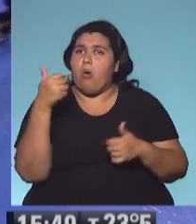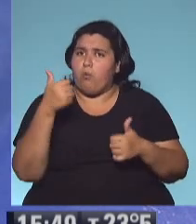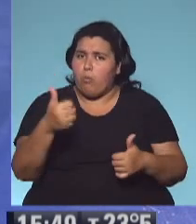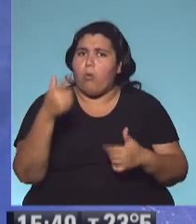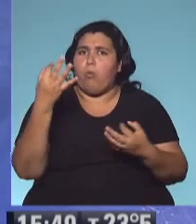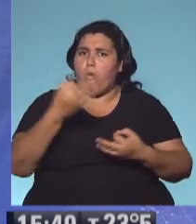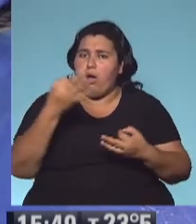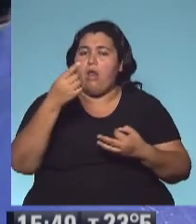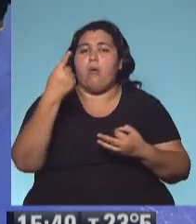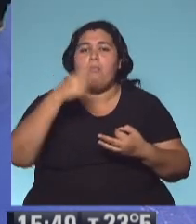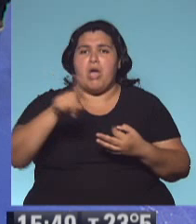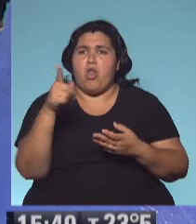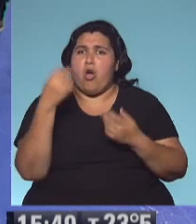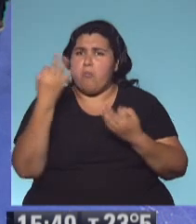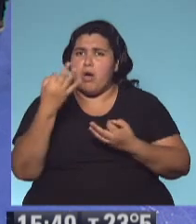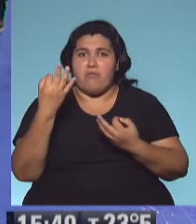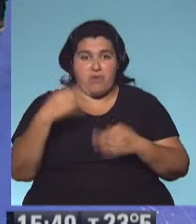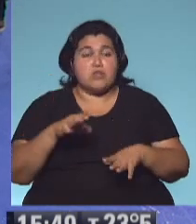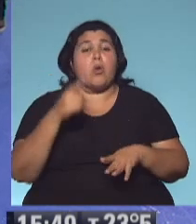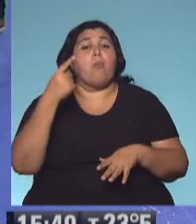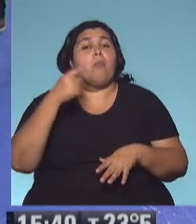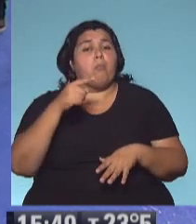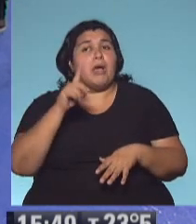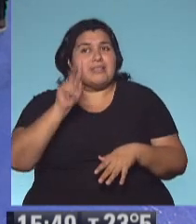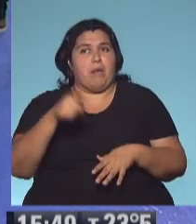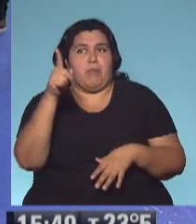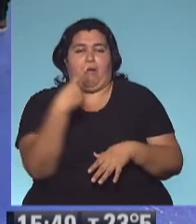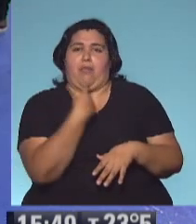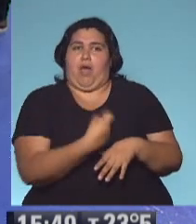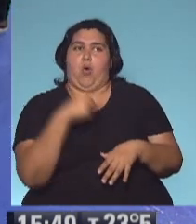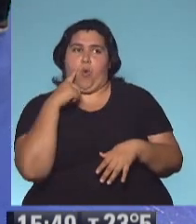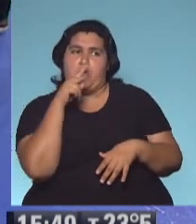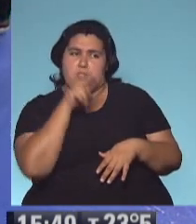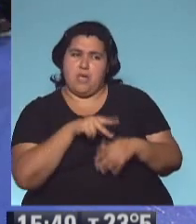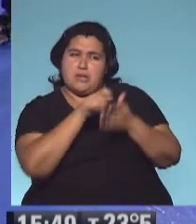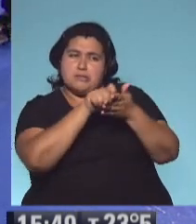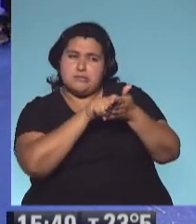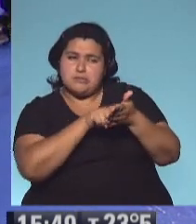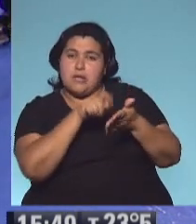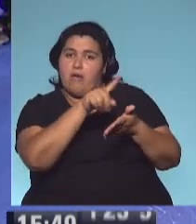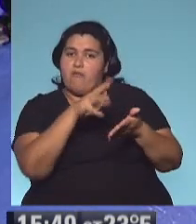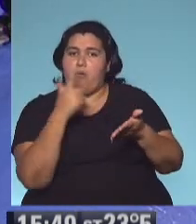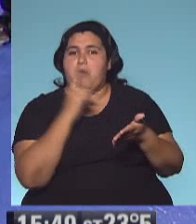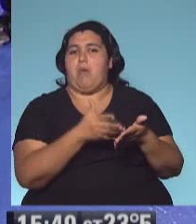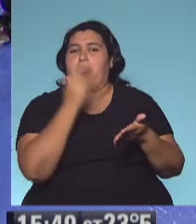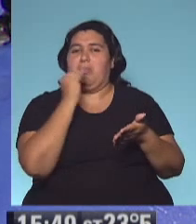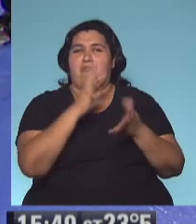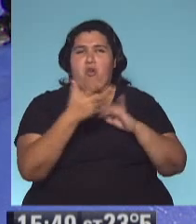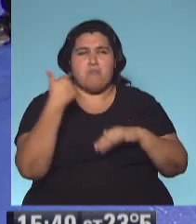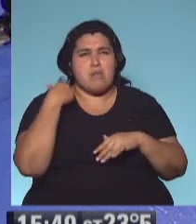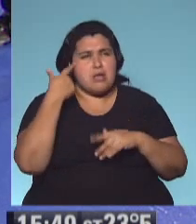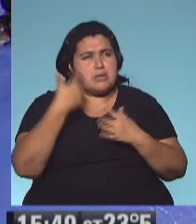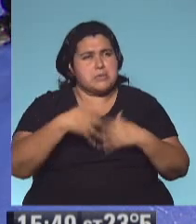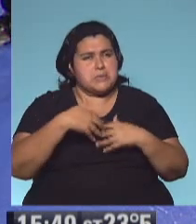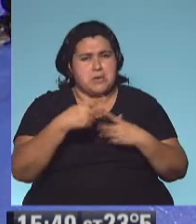y lo que intentaste hacer está bien. Y te hubieras dado cuenta al ratito de que ese numerito te hubiera hecho un poco de ruido.